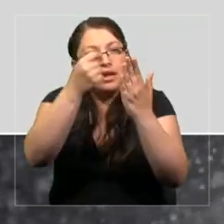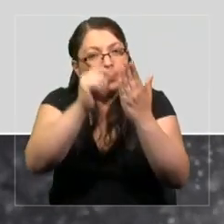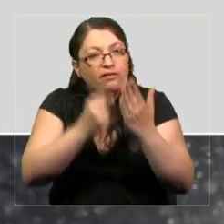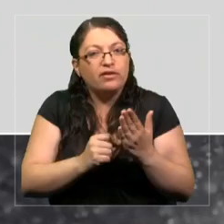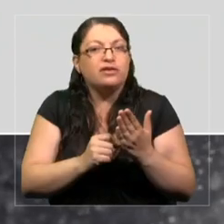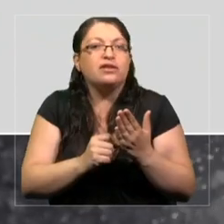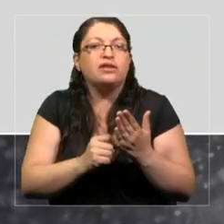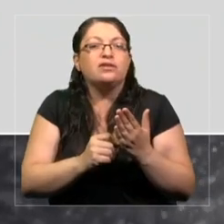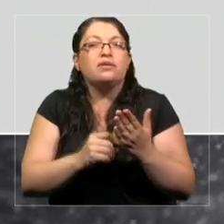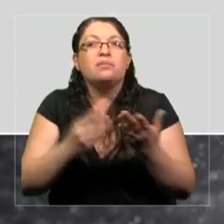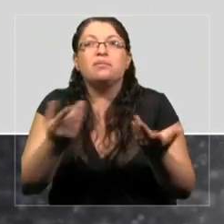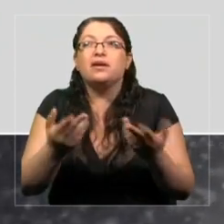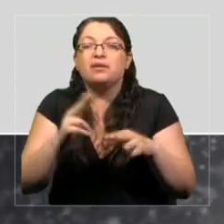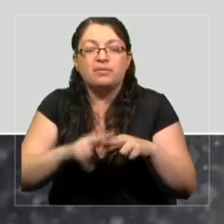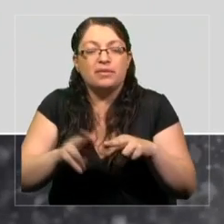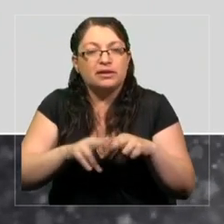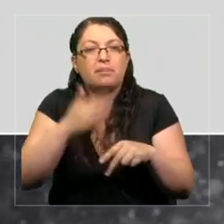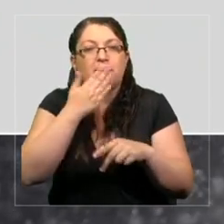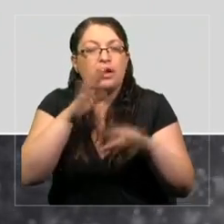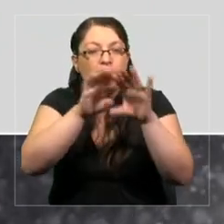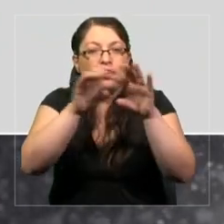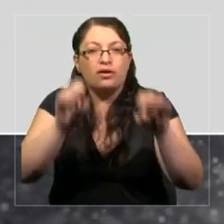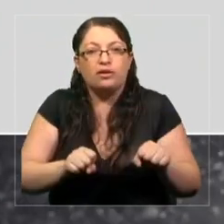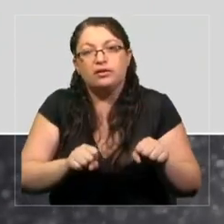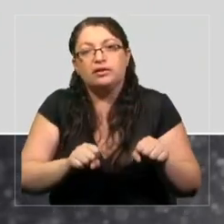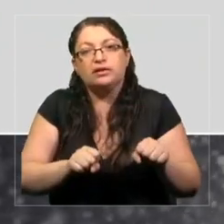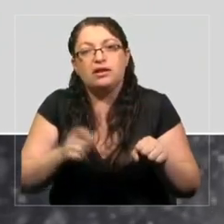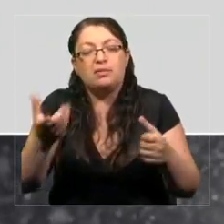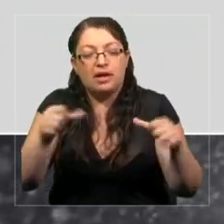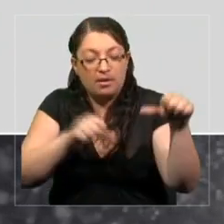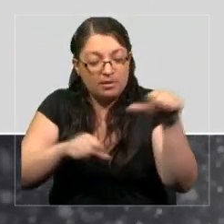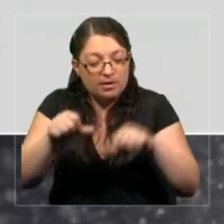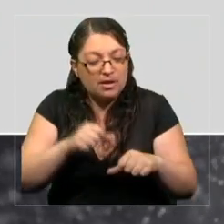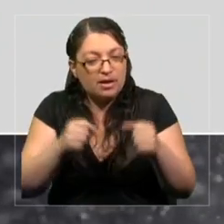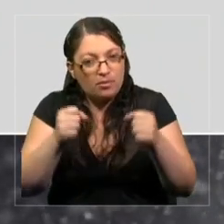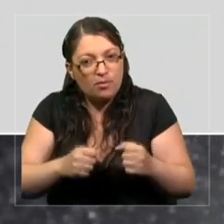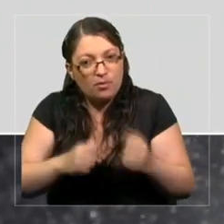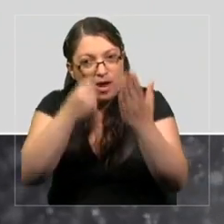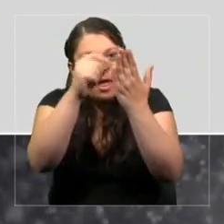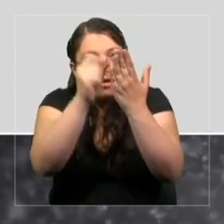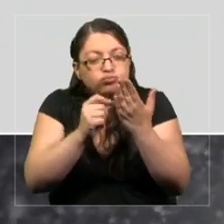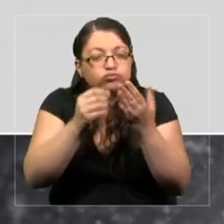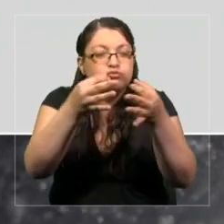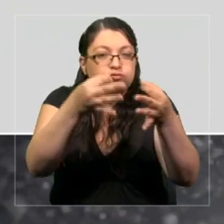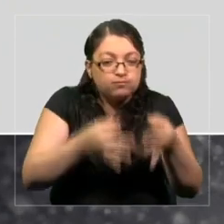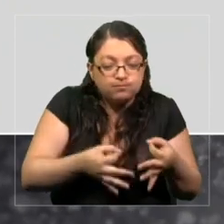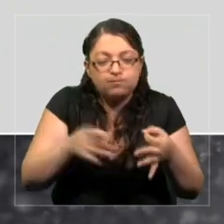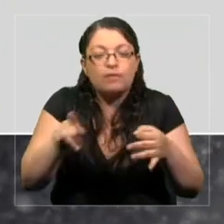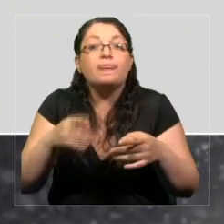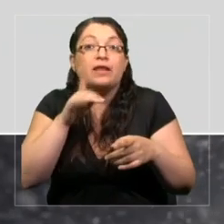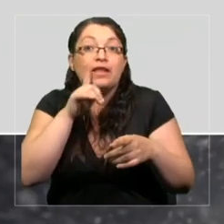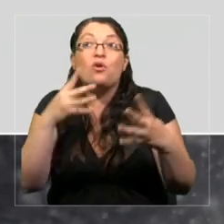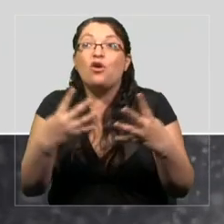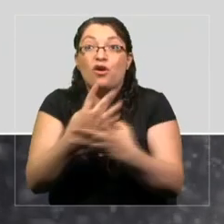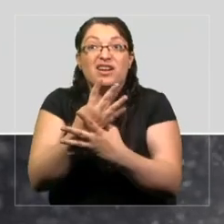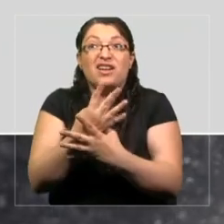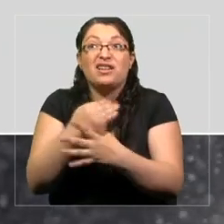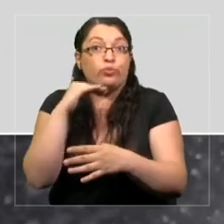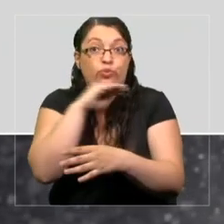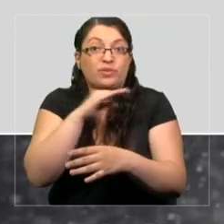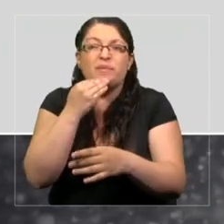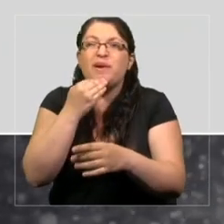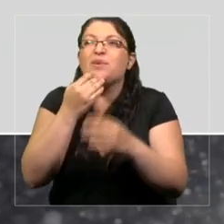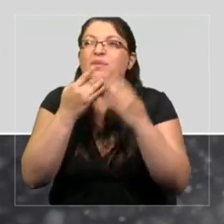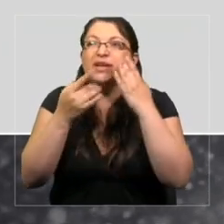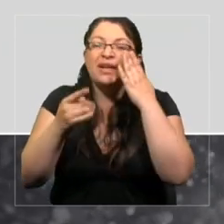mejores sistemas para que la ciencia pueda medir el Plankton. Tenemos redes de alta velocidad porque una cosa que lo que las